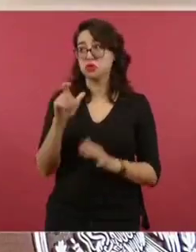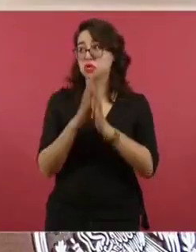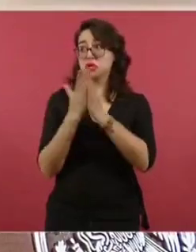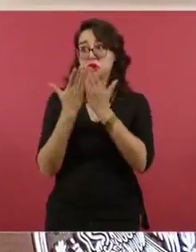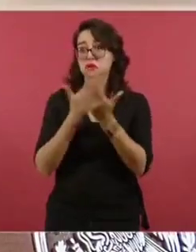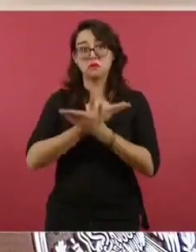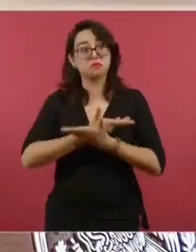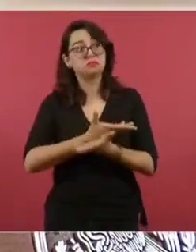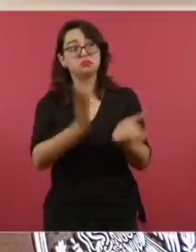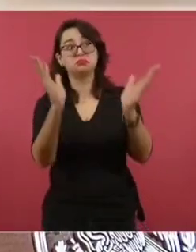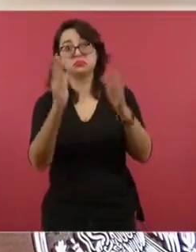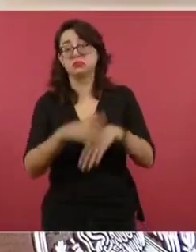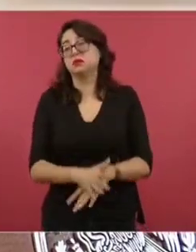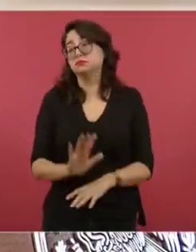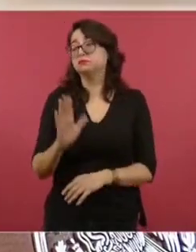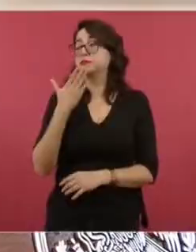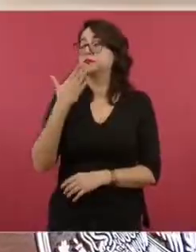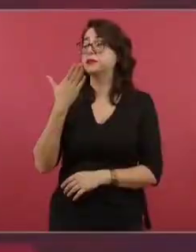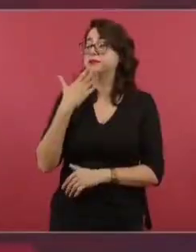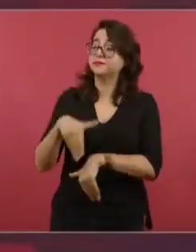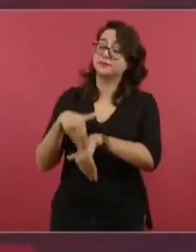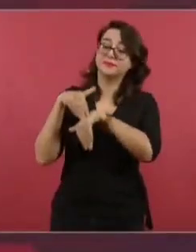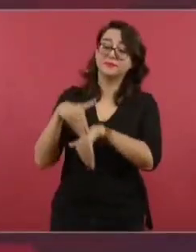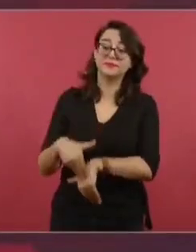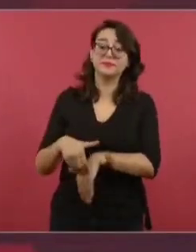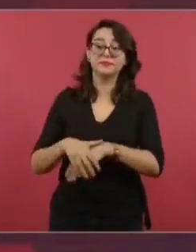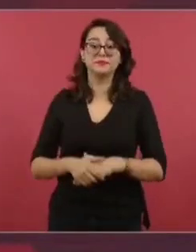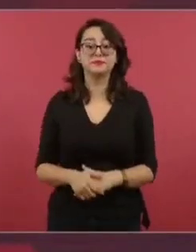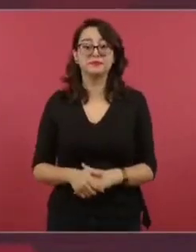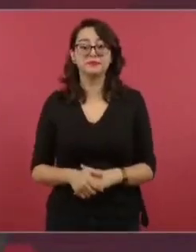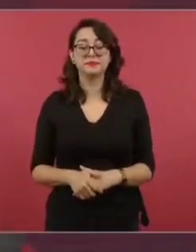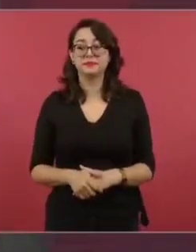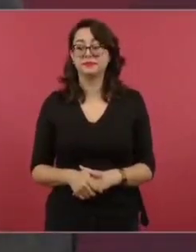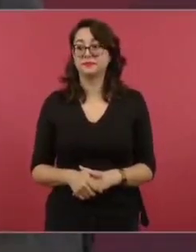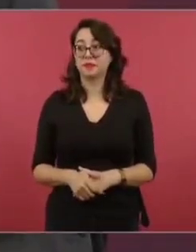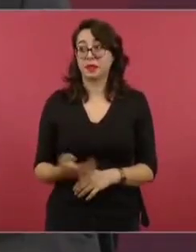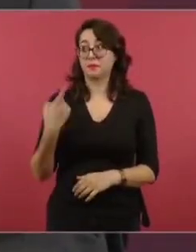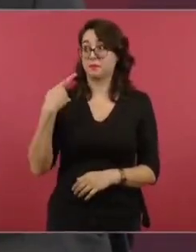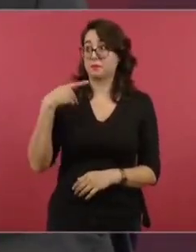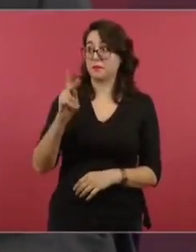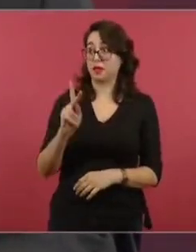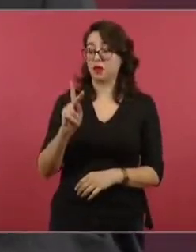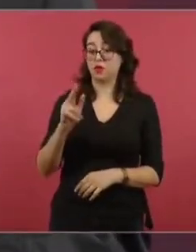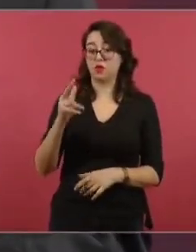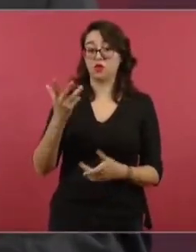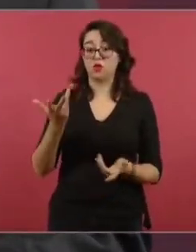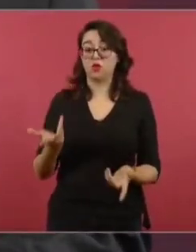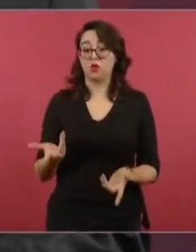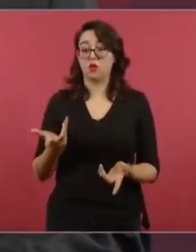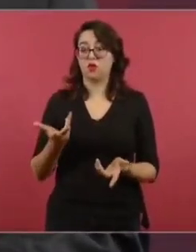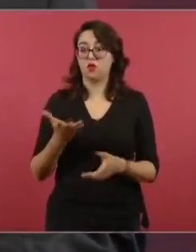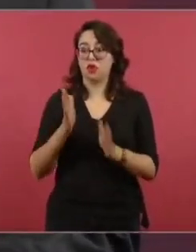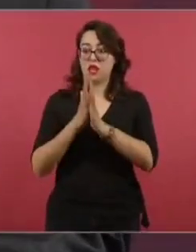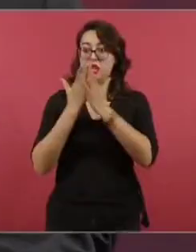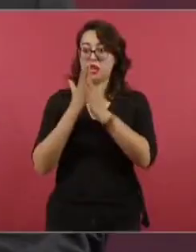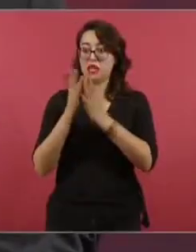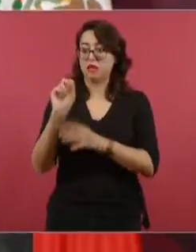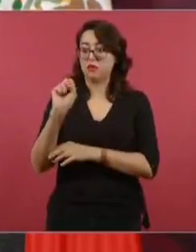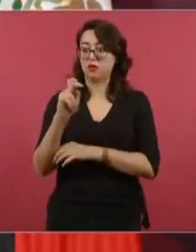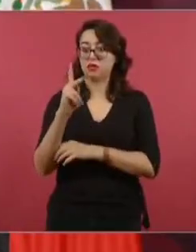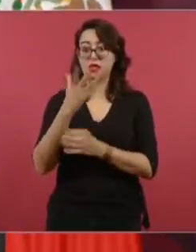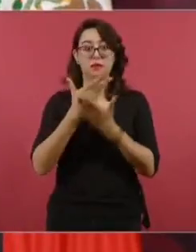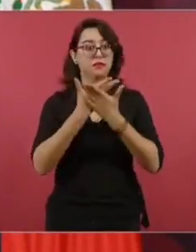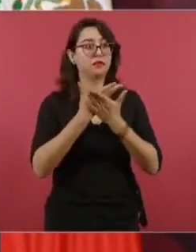aun cuando es facultad del